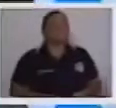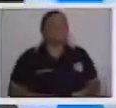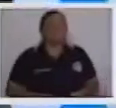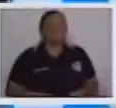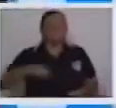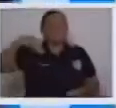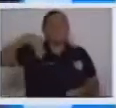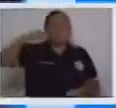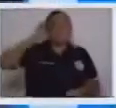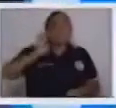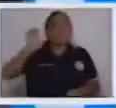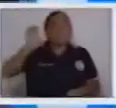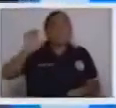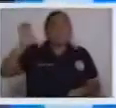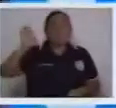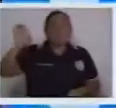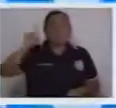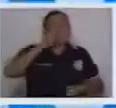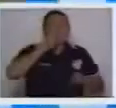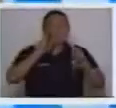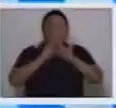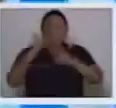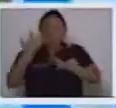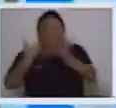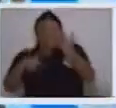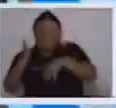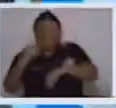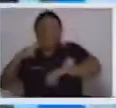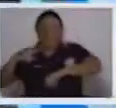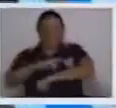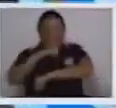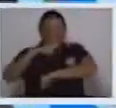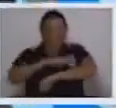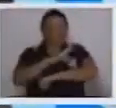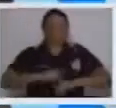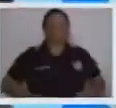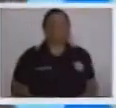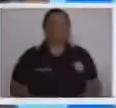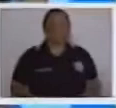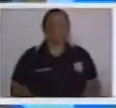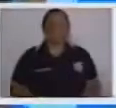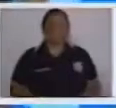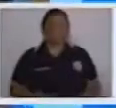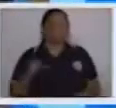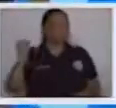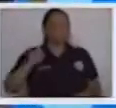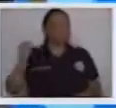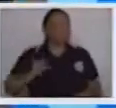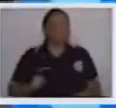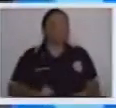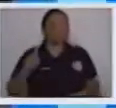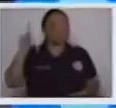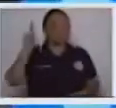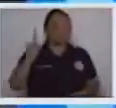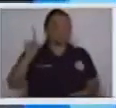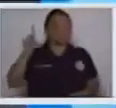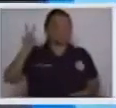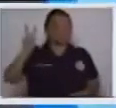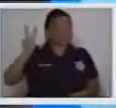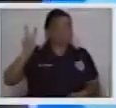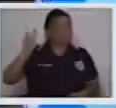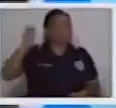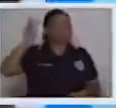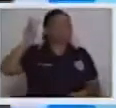onomatopeya de la ovejita y la lengua de señas? Muy bien, me parece excelente. Así que, a la una,